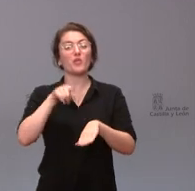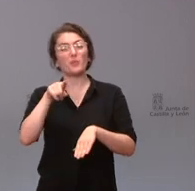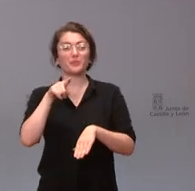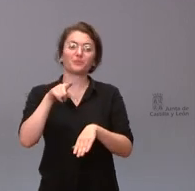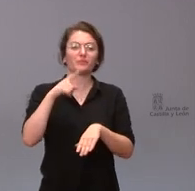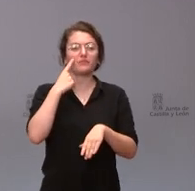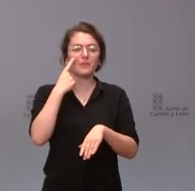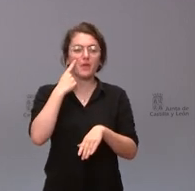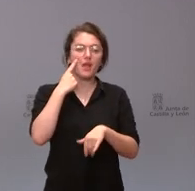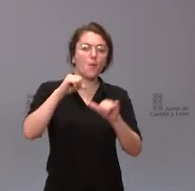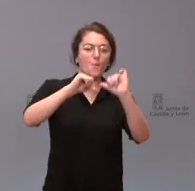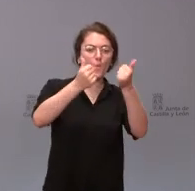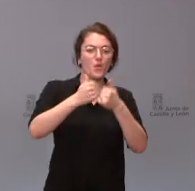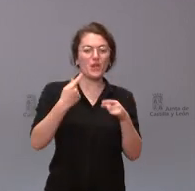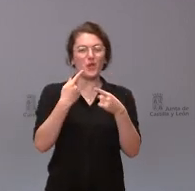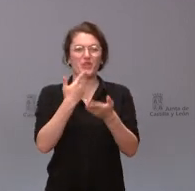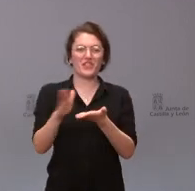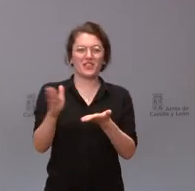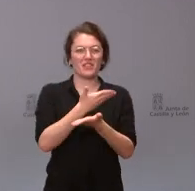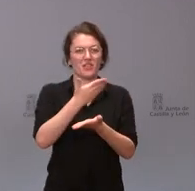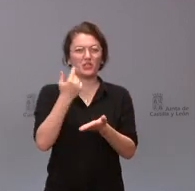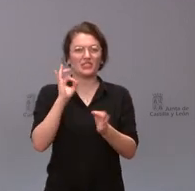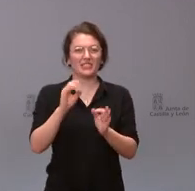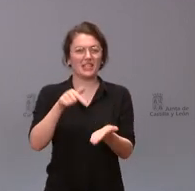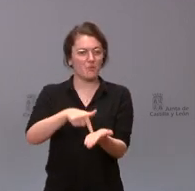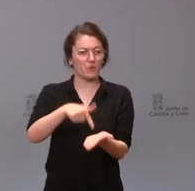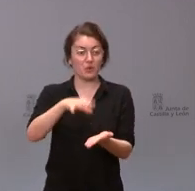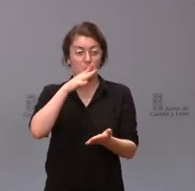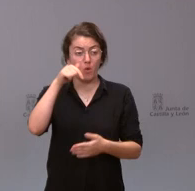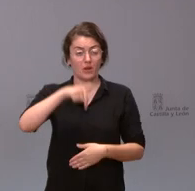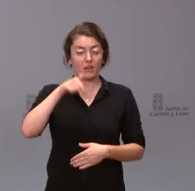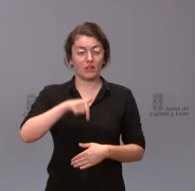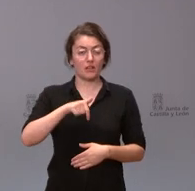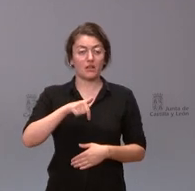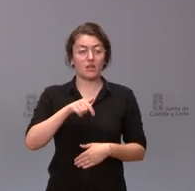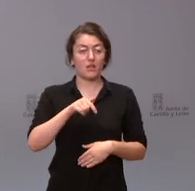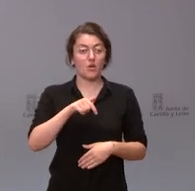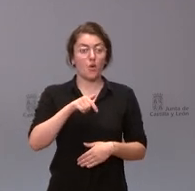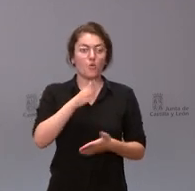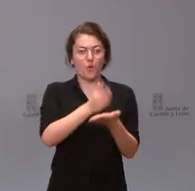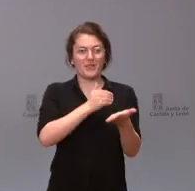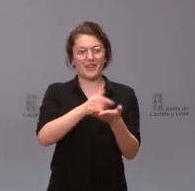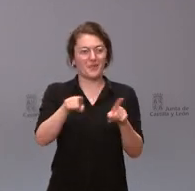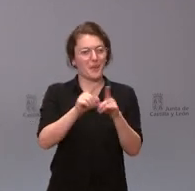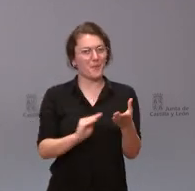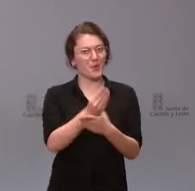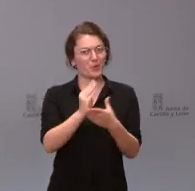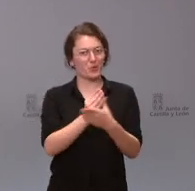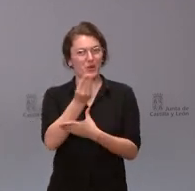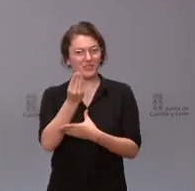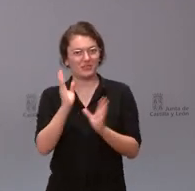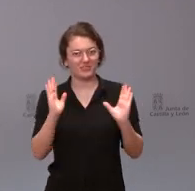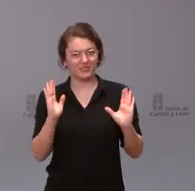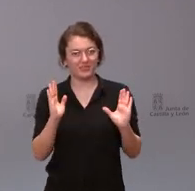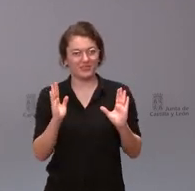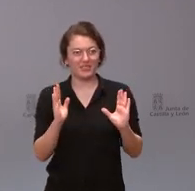diferenciado de fiscalidad como consecuencia de que la nuestra es una comunidad productora pues quizá bien por